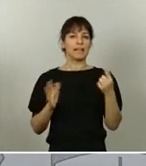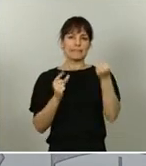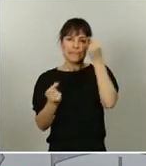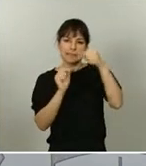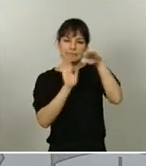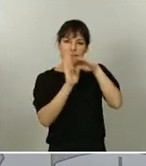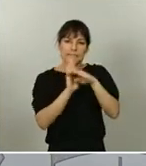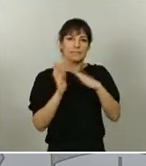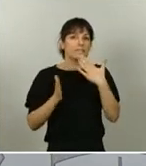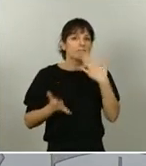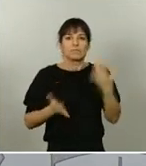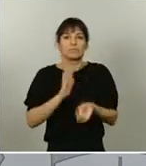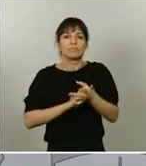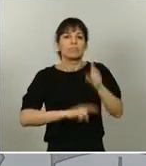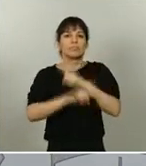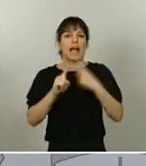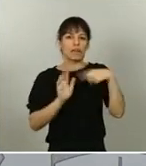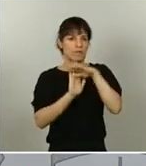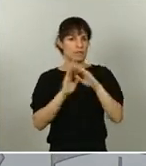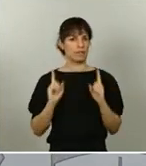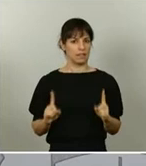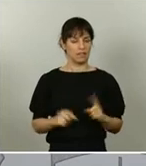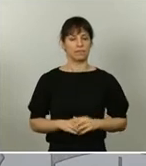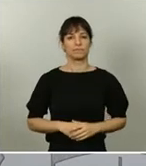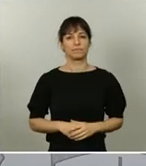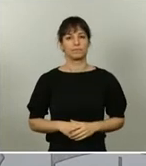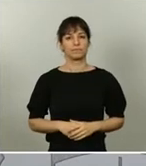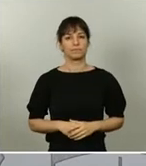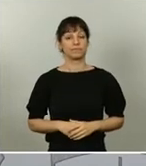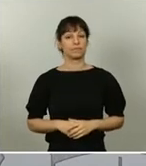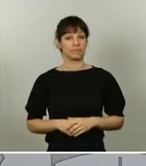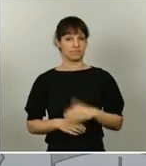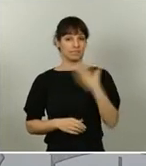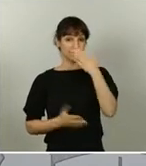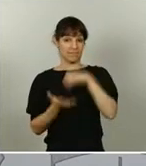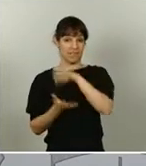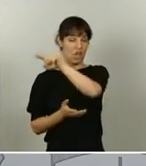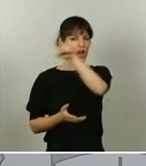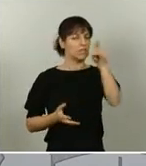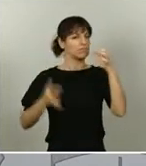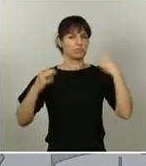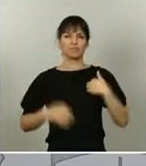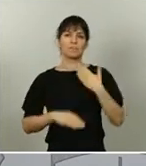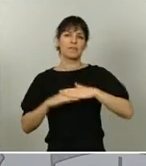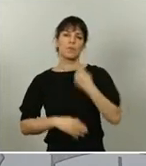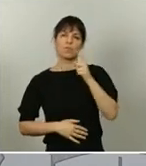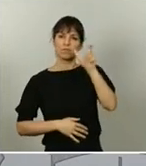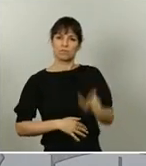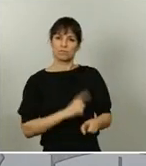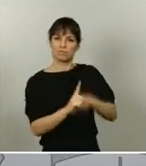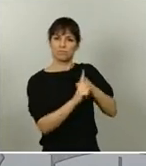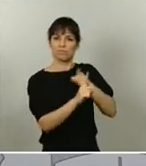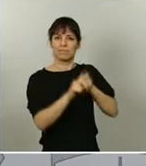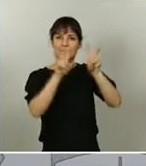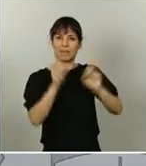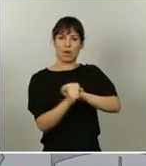tipo de incidencia. Se prevé que exista en cada centro una persona de referencia para los aspectos relacionados con el COVID-19